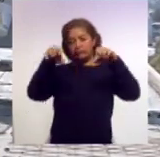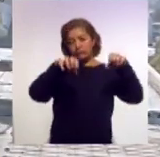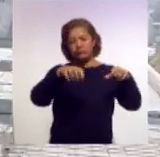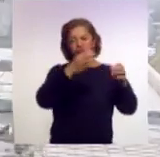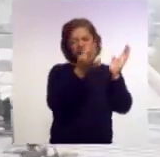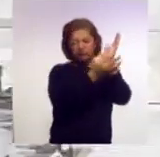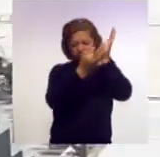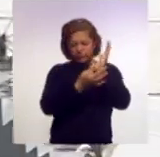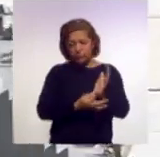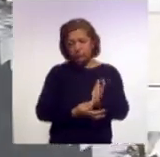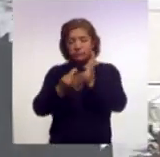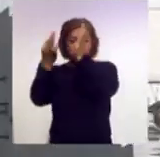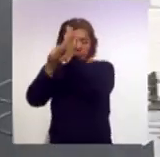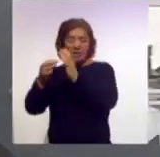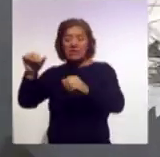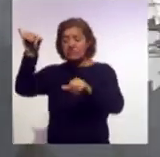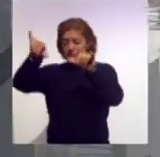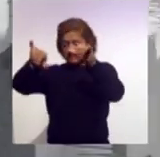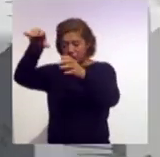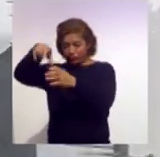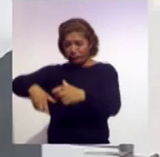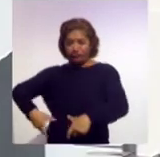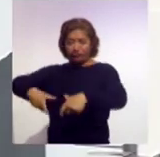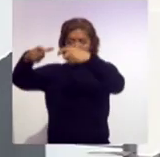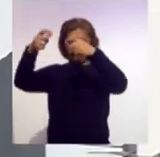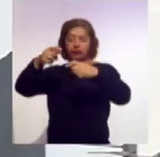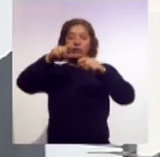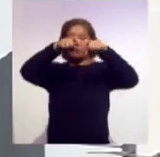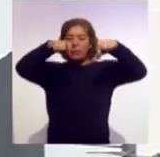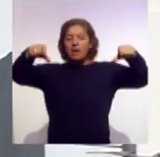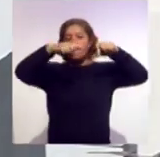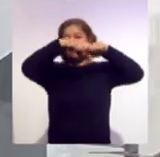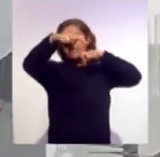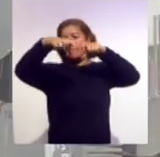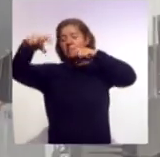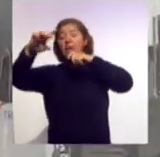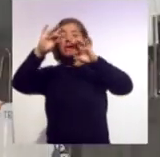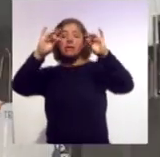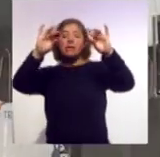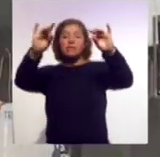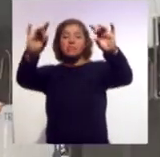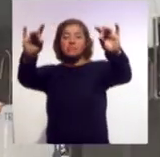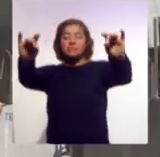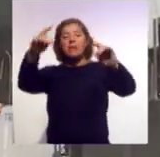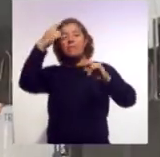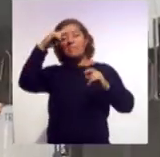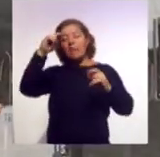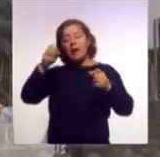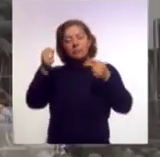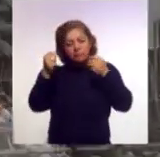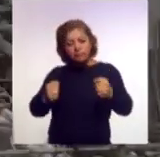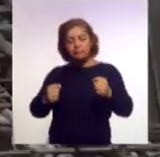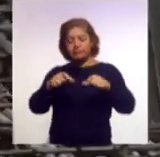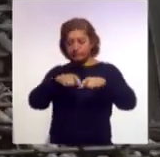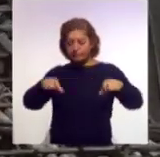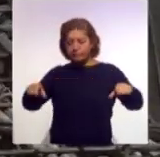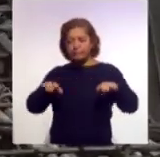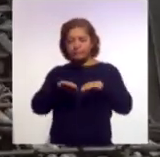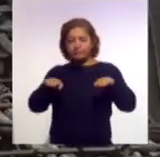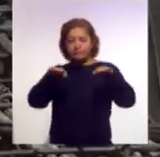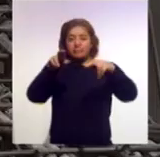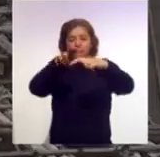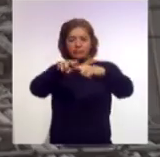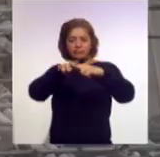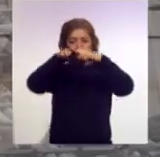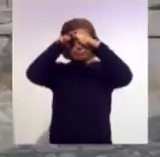concreto que son colocados entre los ejes, a fin de darle solidez a toda la infraestructura de las gradas. Además, continúan las